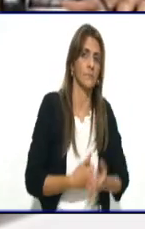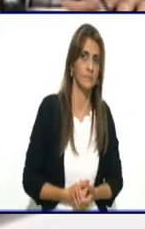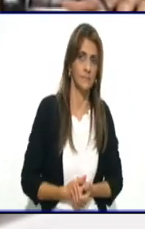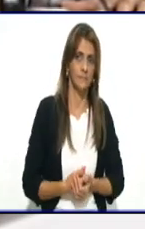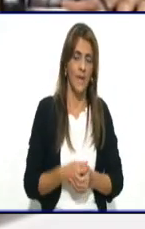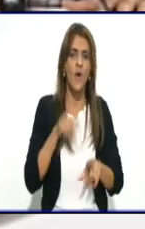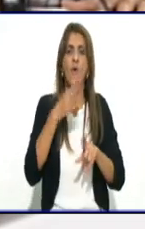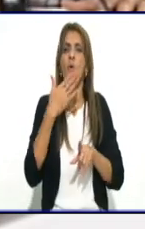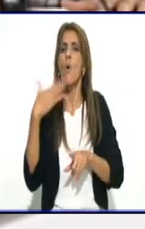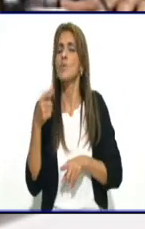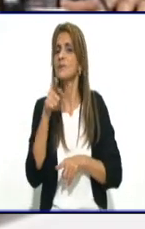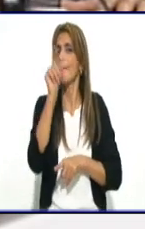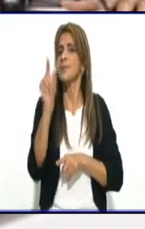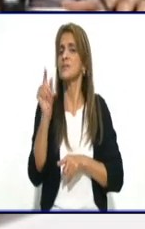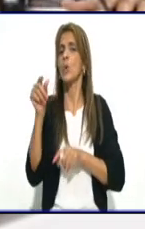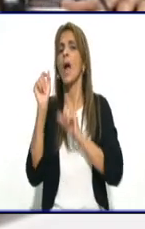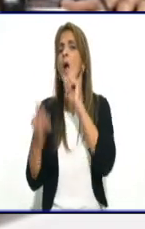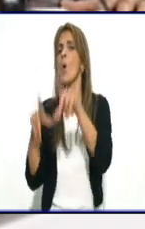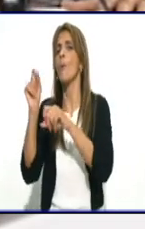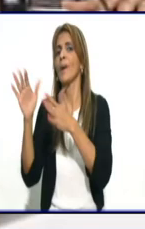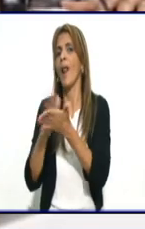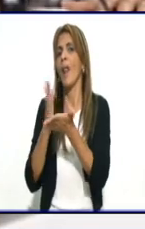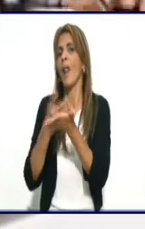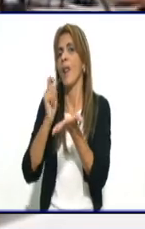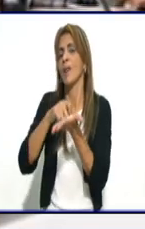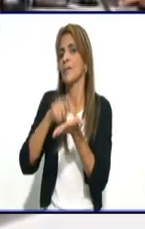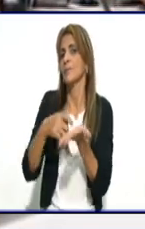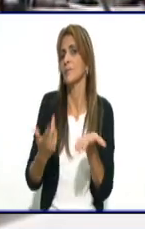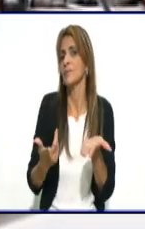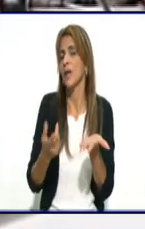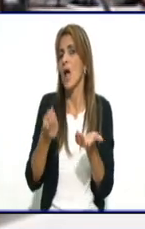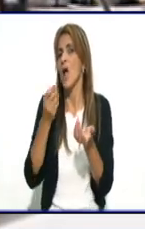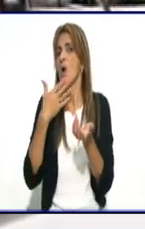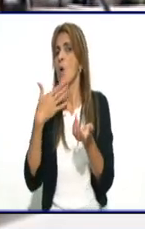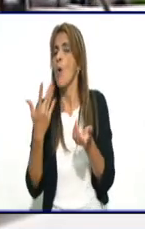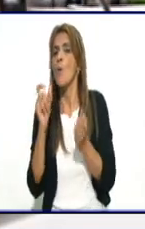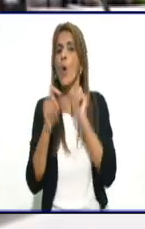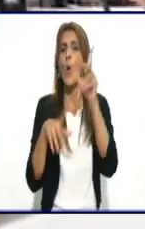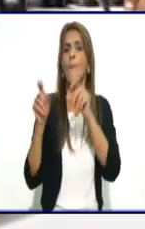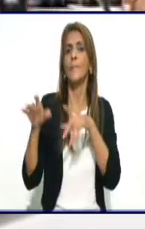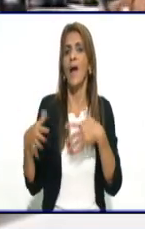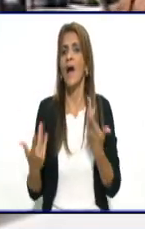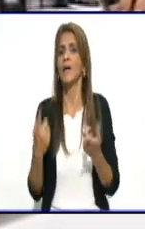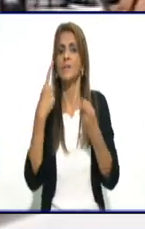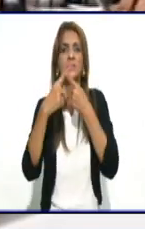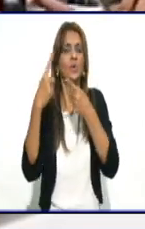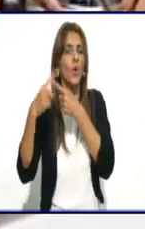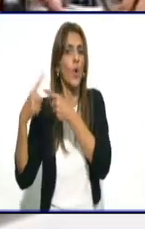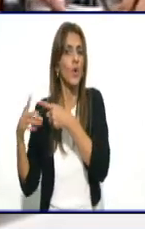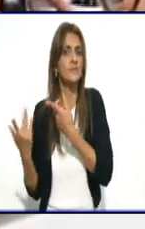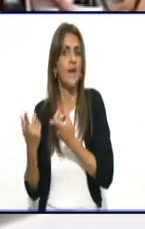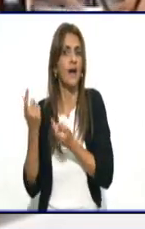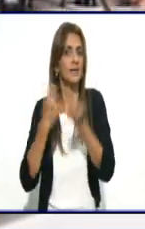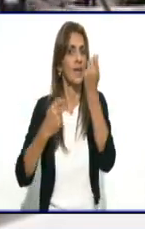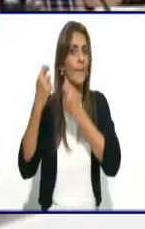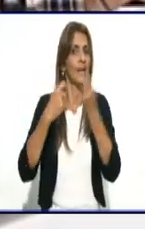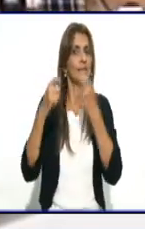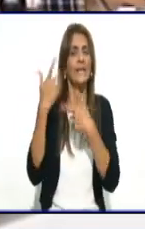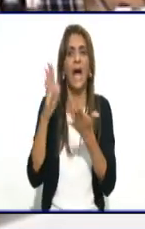la canasta básica en la bodega? ¿Cómo compran lo que llegó a la carnicería ayer y no lo han podido comprar? Bueno,